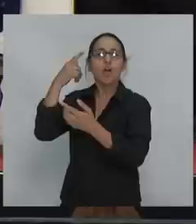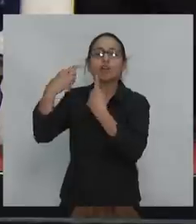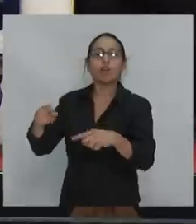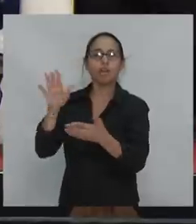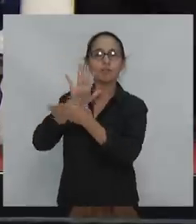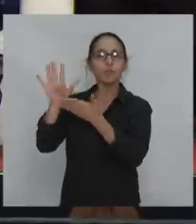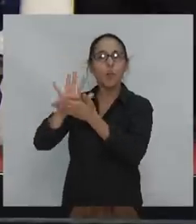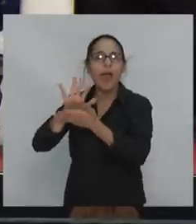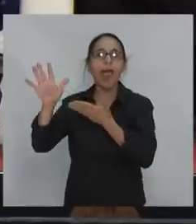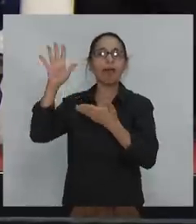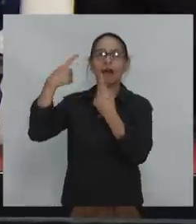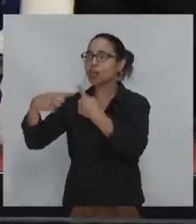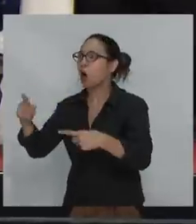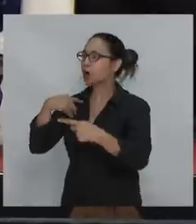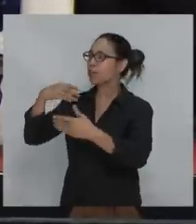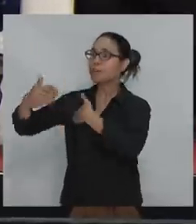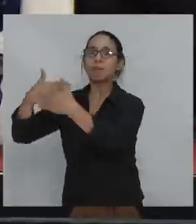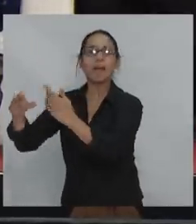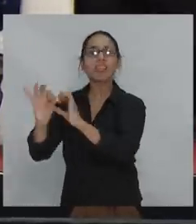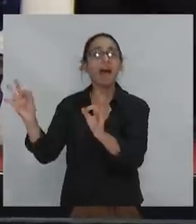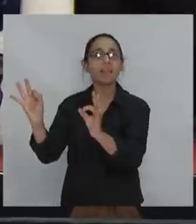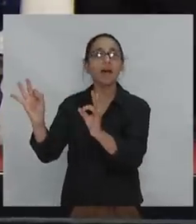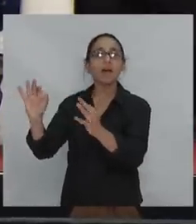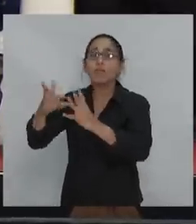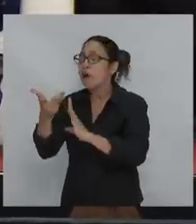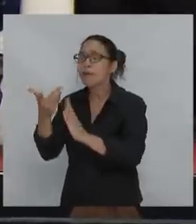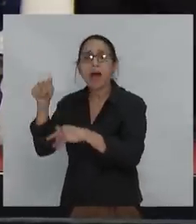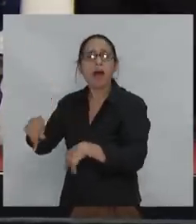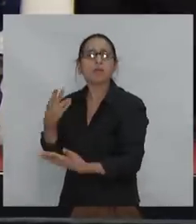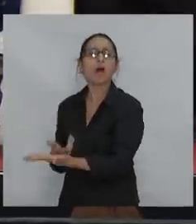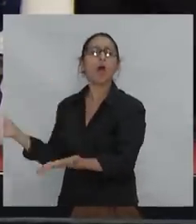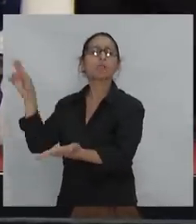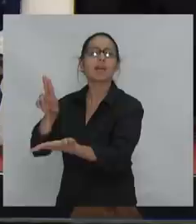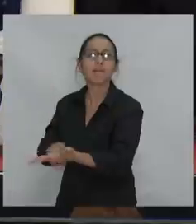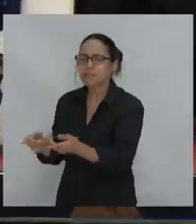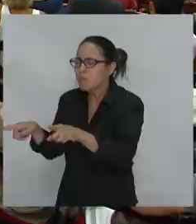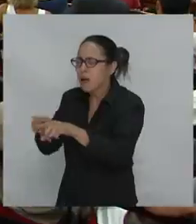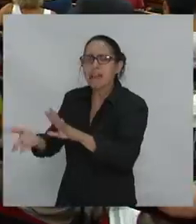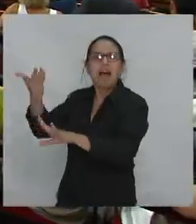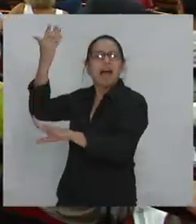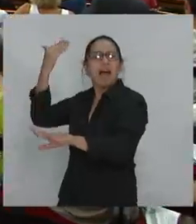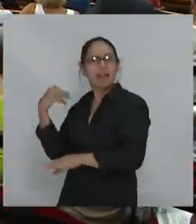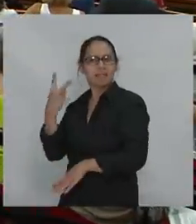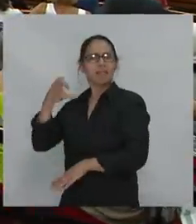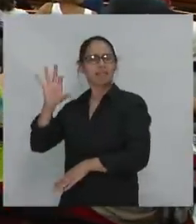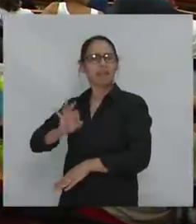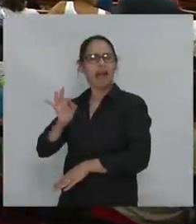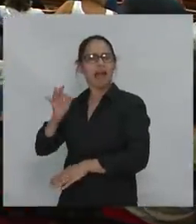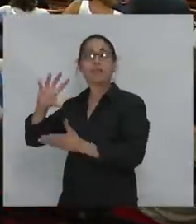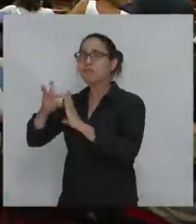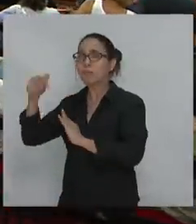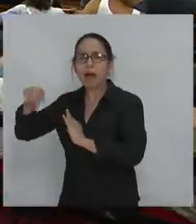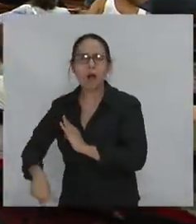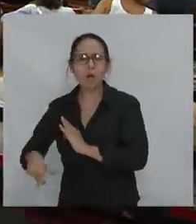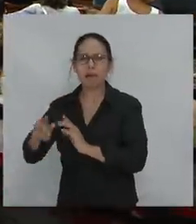no hay esperanza. Es simplemente una vieja repetición mal adobada encima, mal